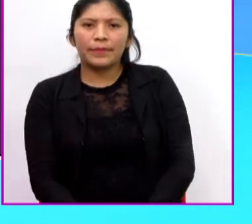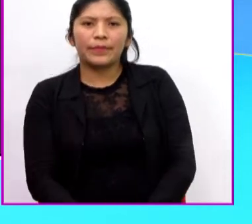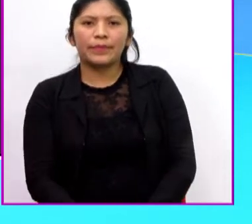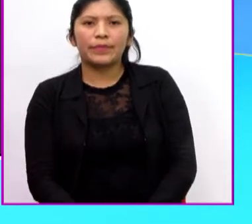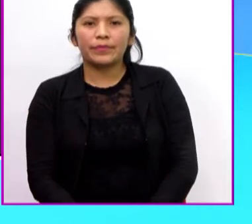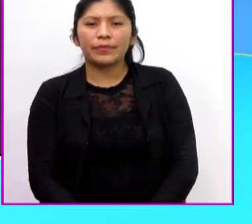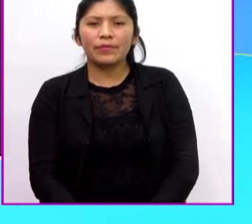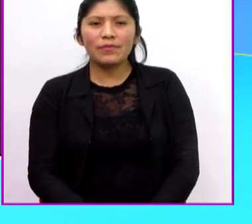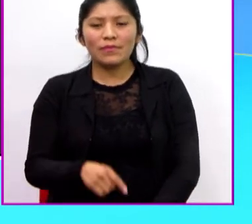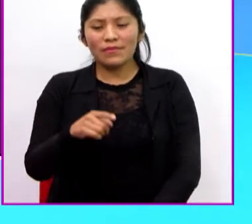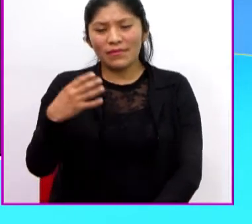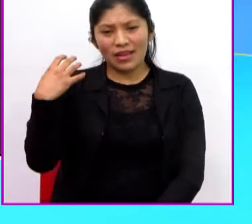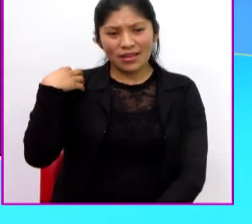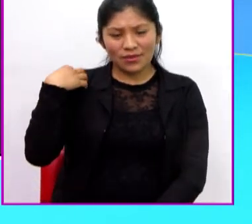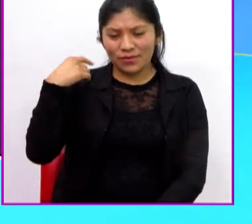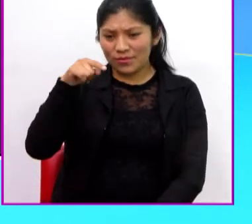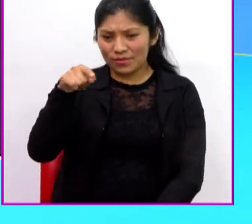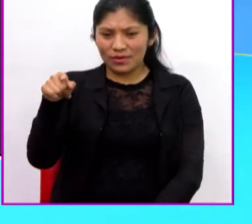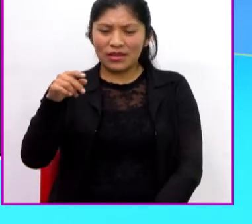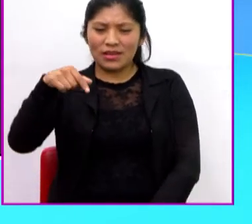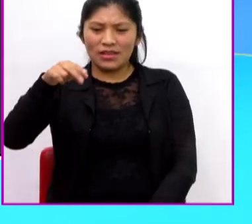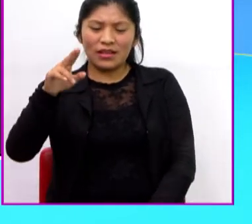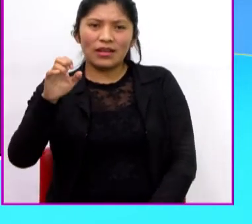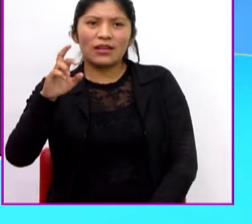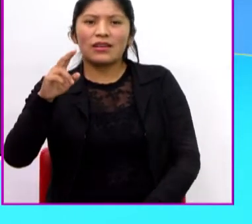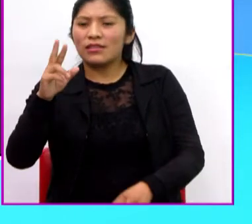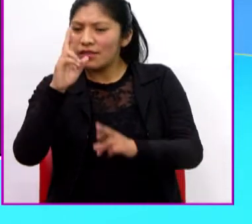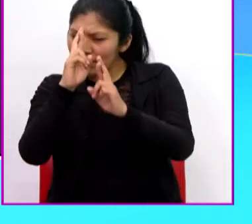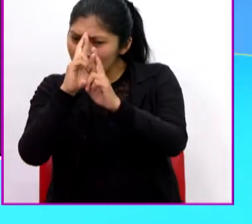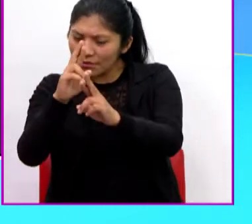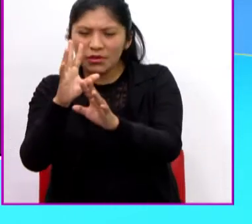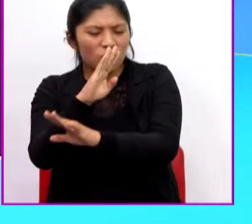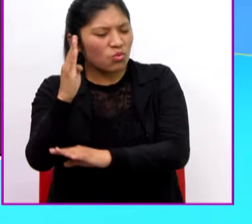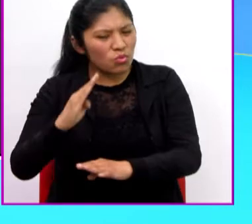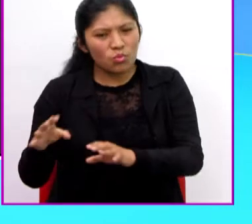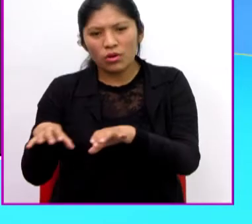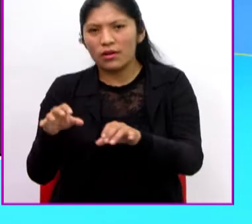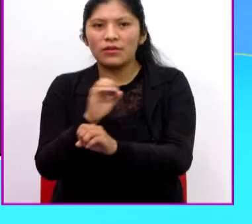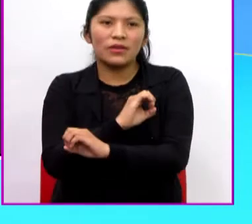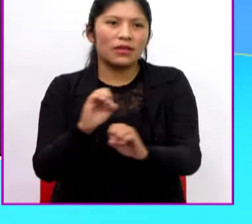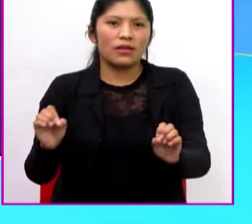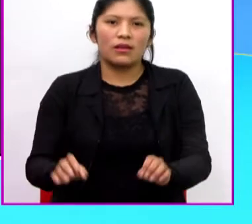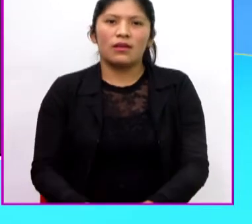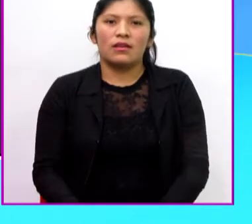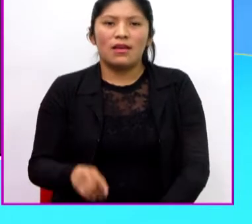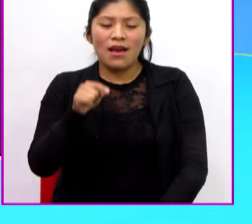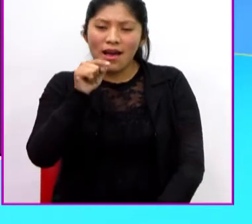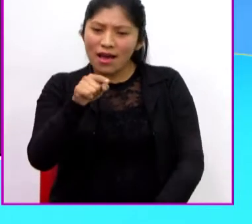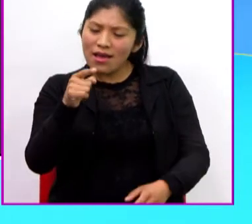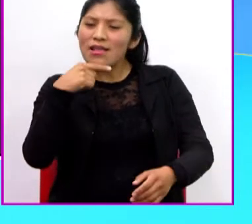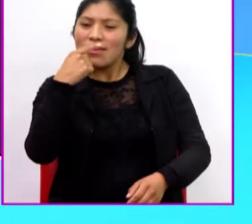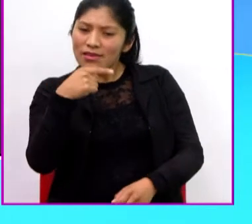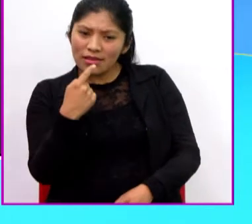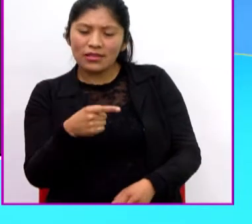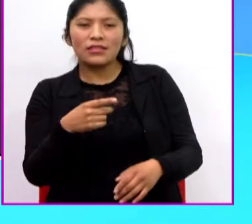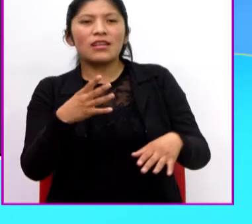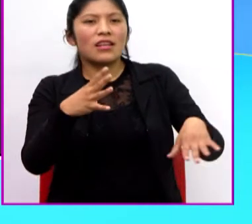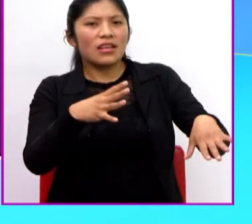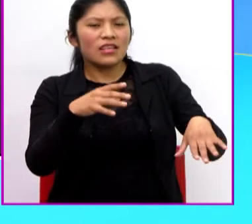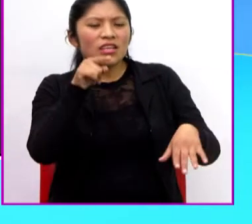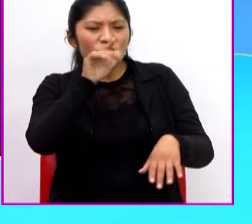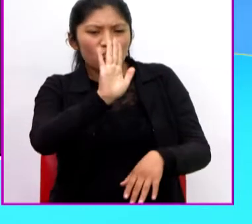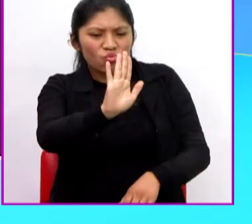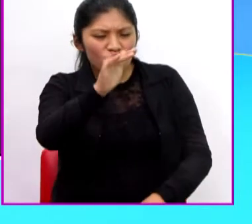A la dueña de la querencia no más respeta. Nunca le ha hecho nada. A ella hay que ir a decirle, su